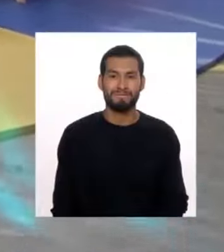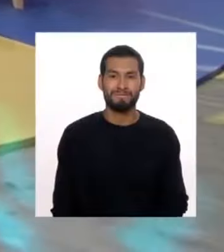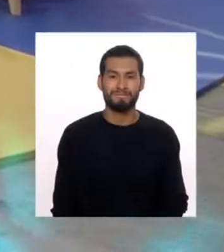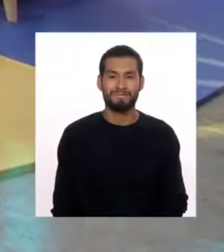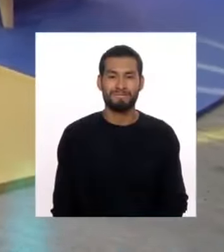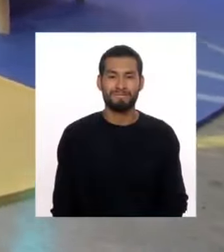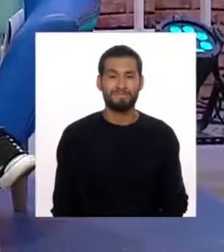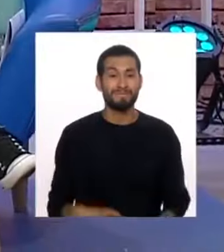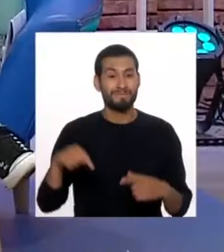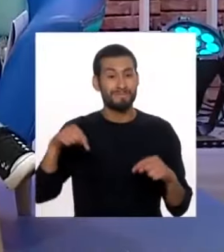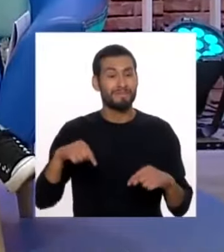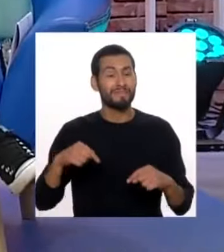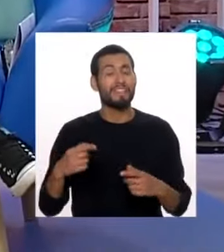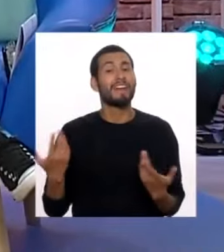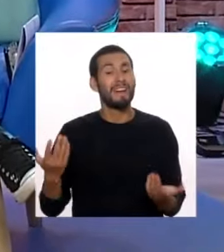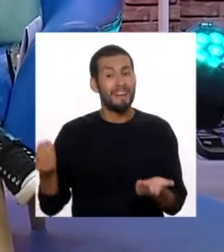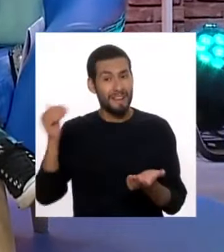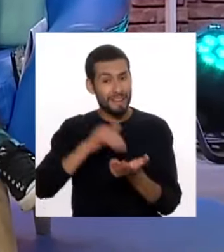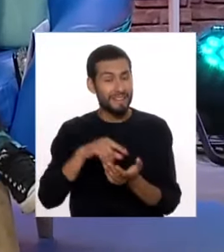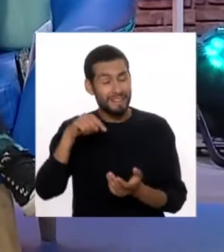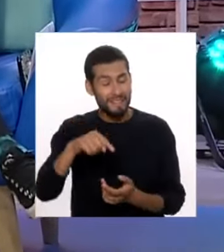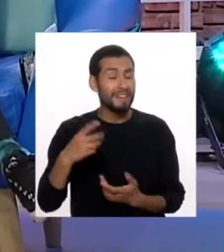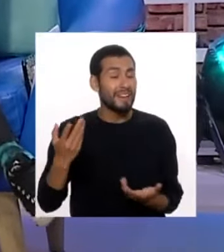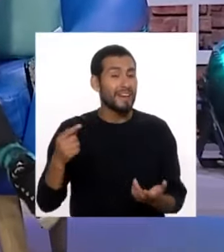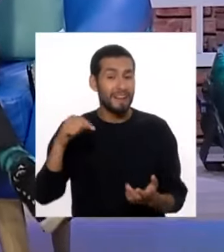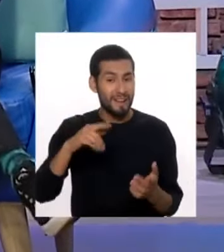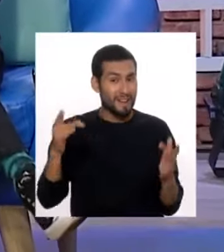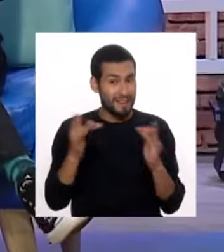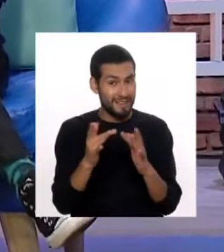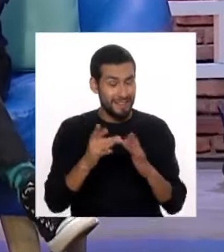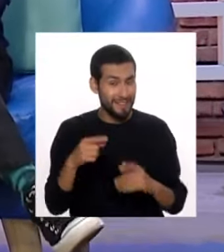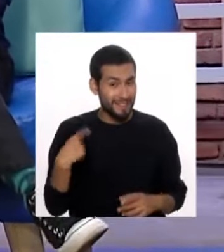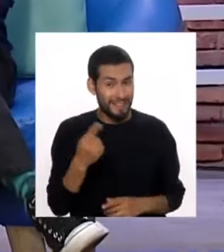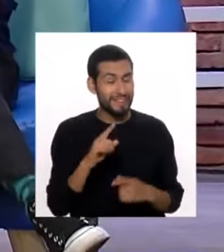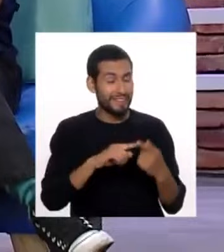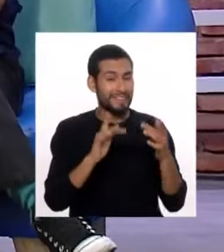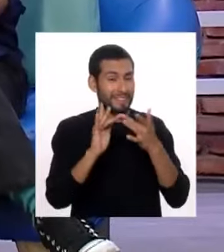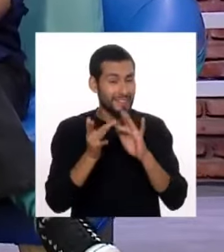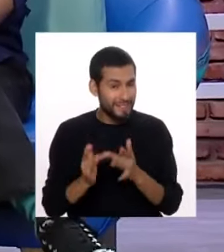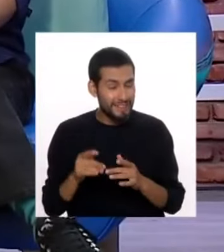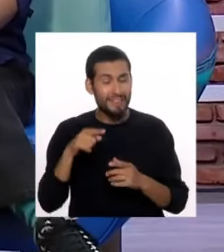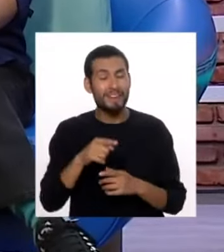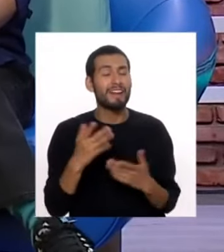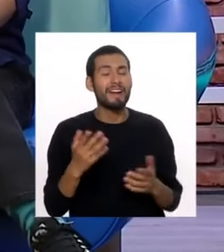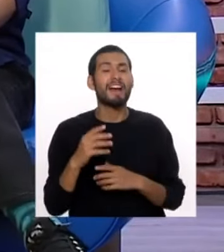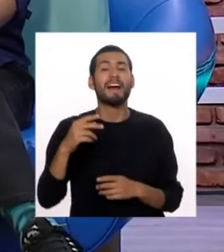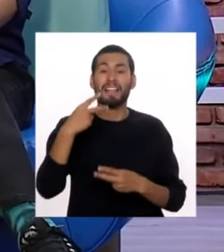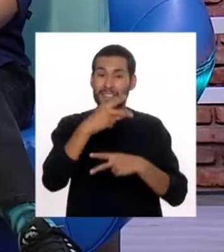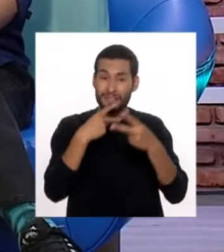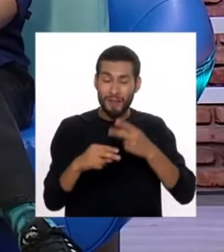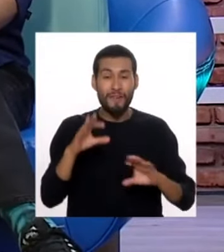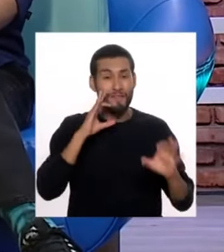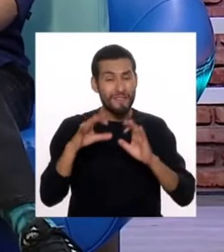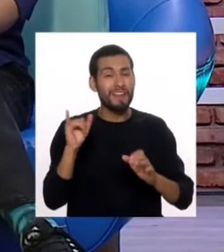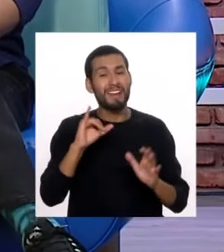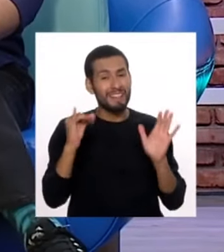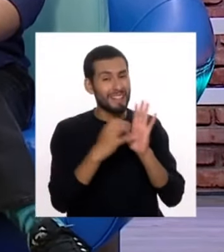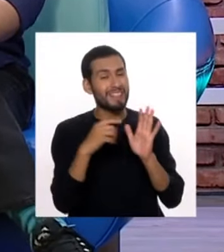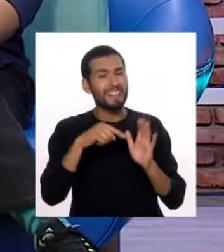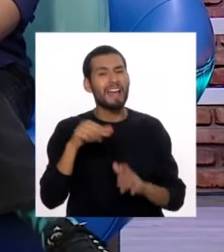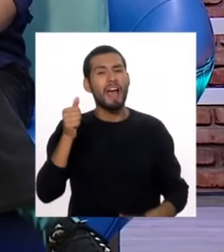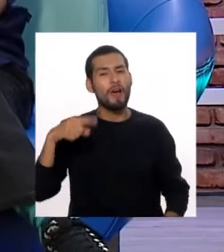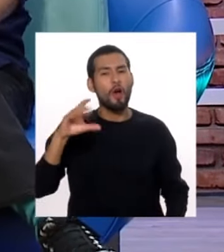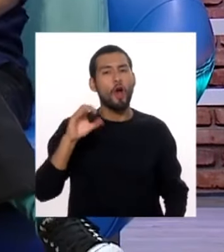Y ya estamos de regreso y ya sabes que te conectas con nosotros en redes sociales, en TikTok, en Facebook y también en Instagram, arroba